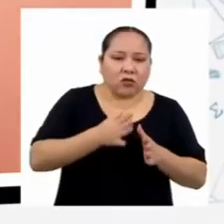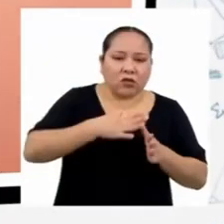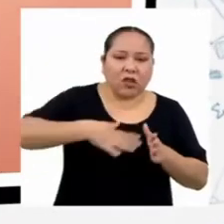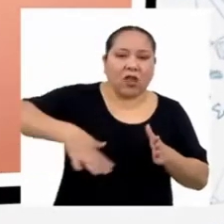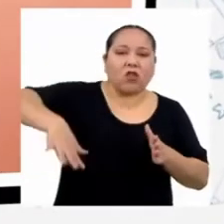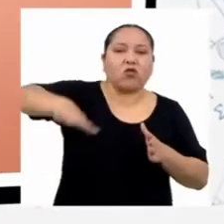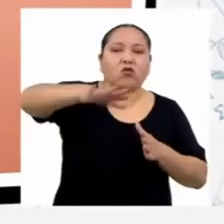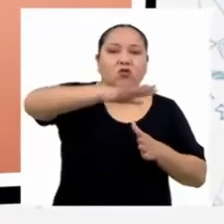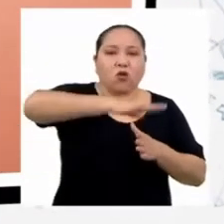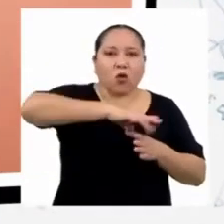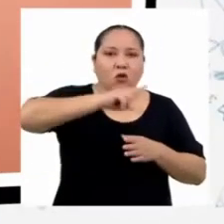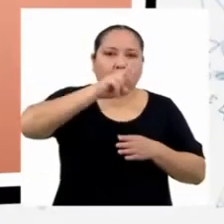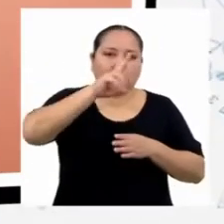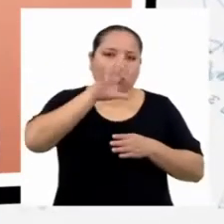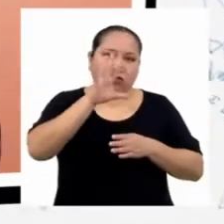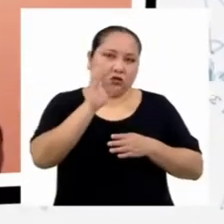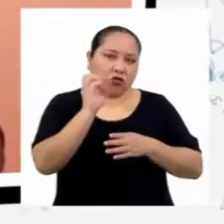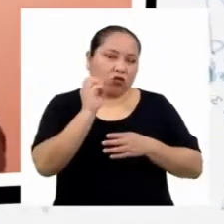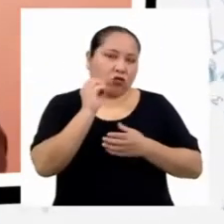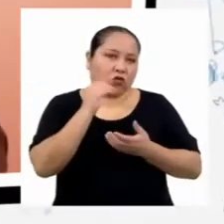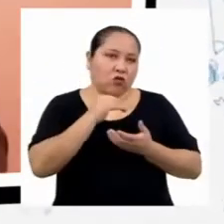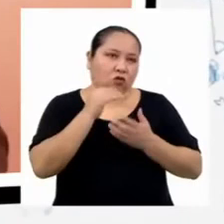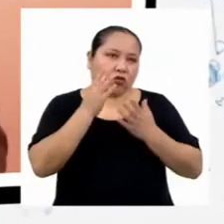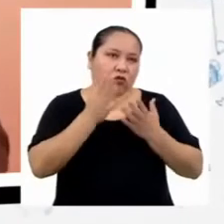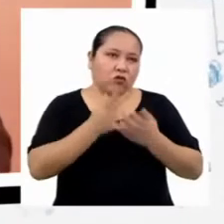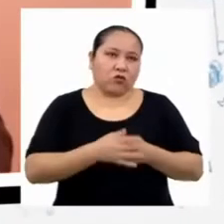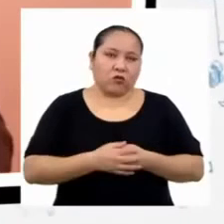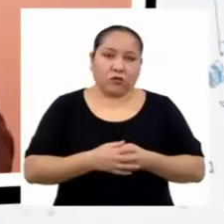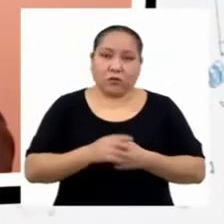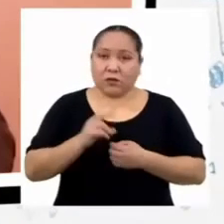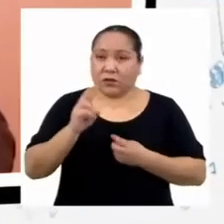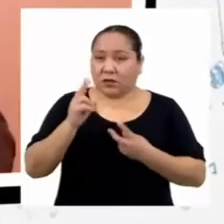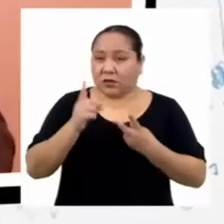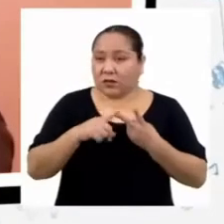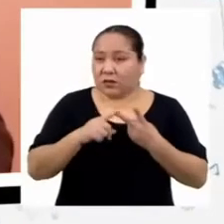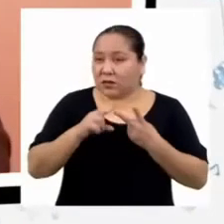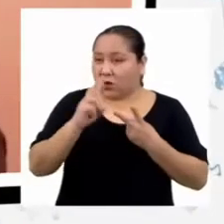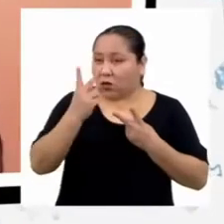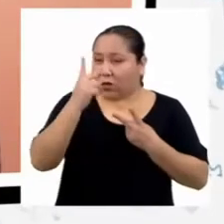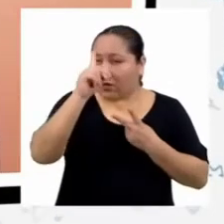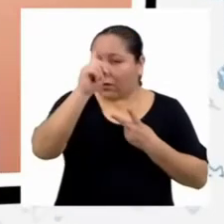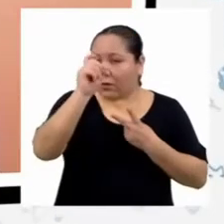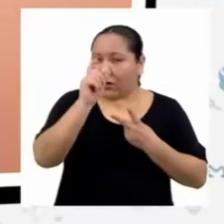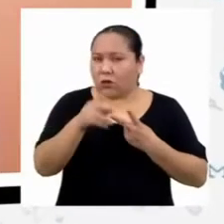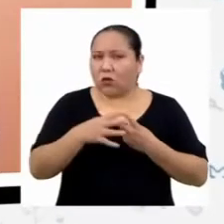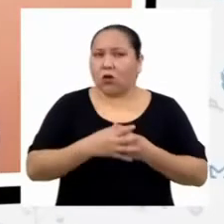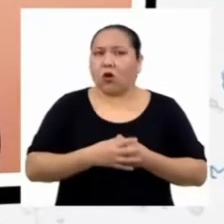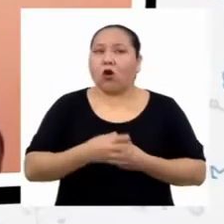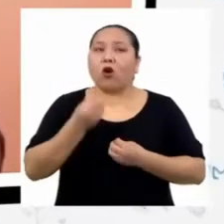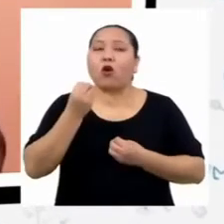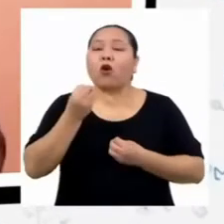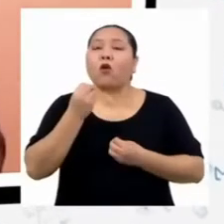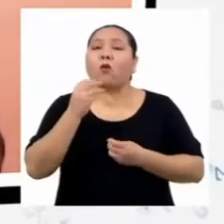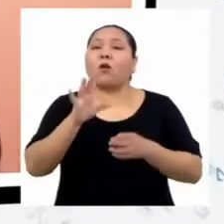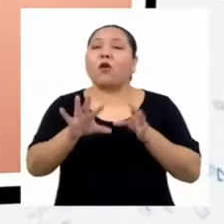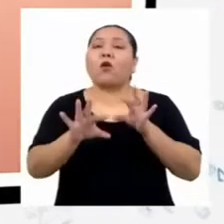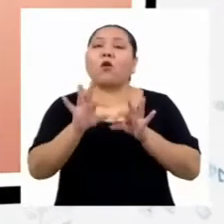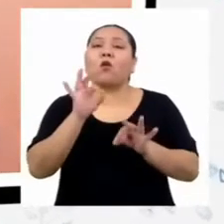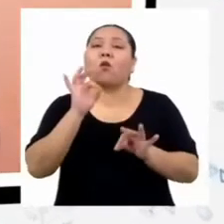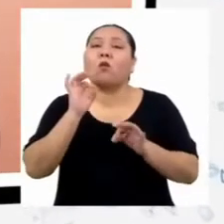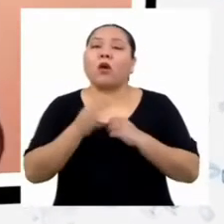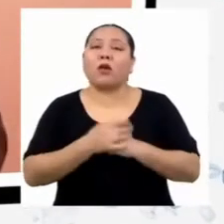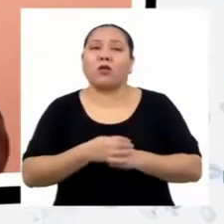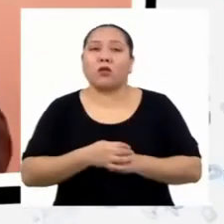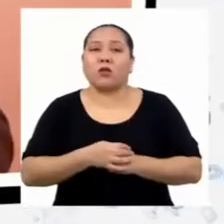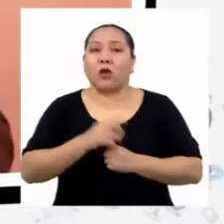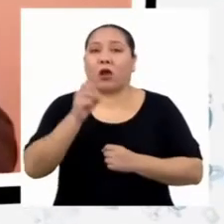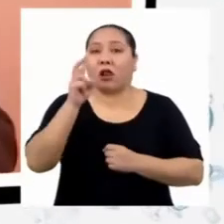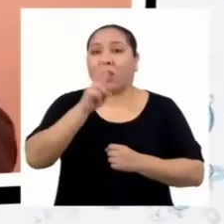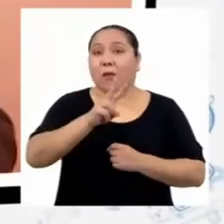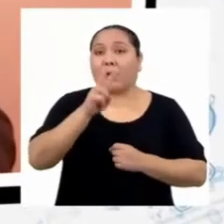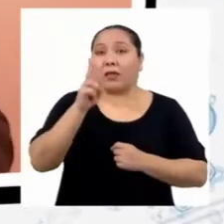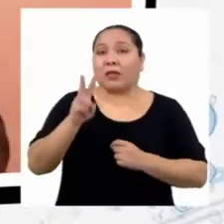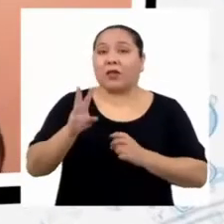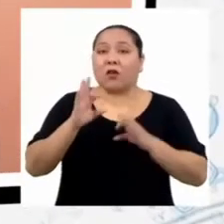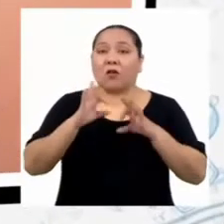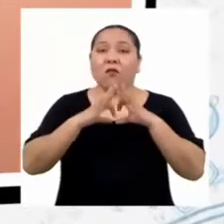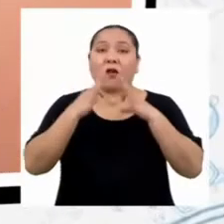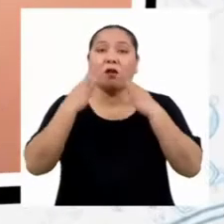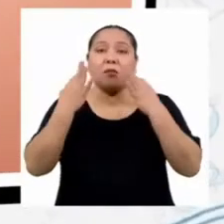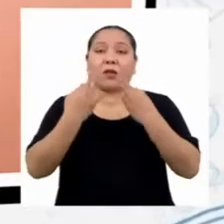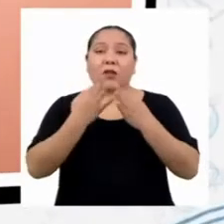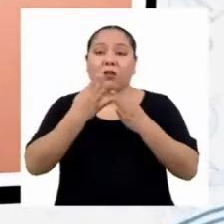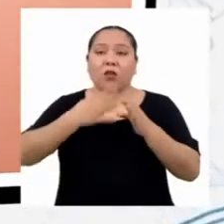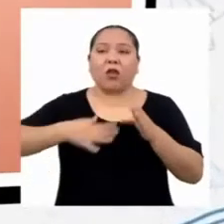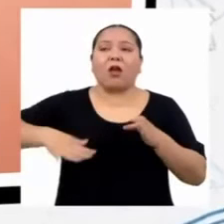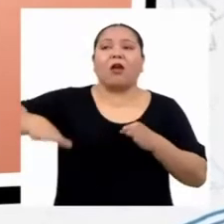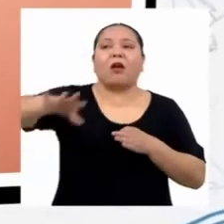250? Mi segunda pregunta es ¿Cómo selecciono a las 22 familias